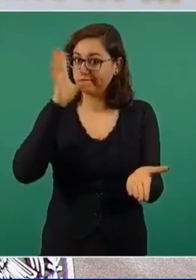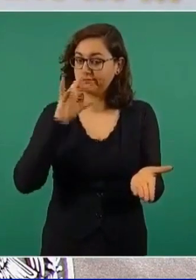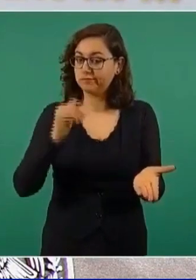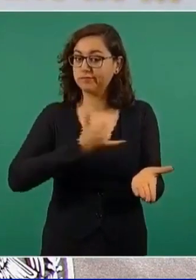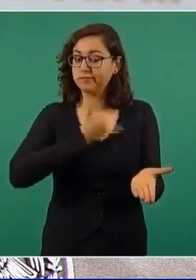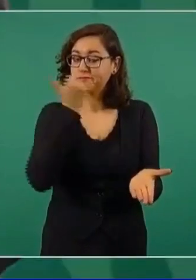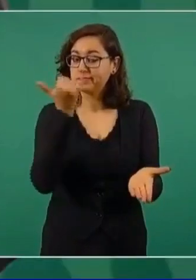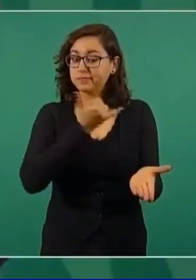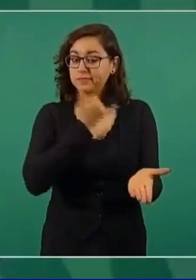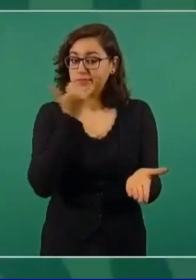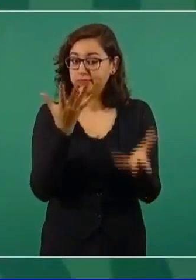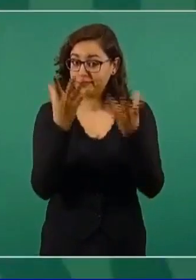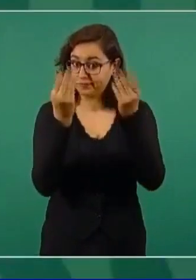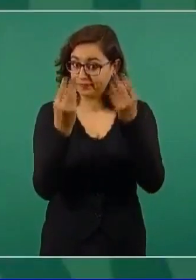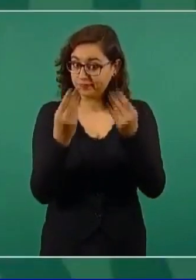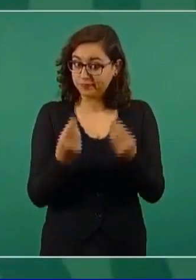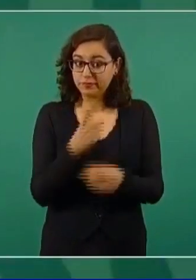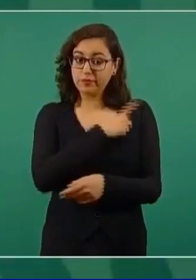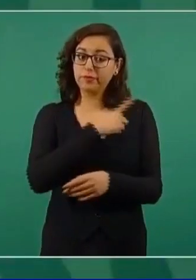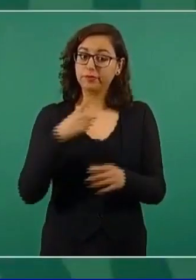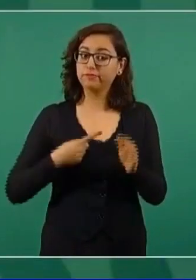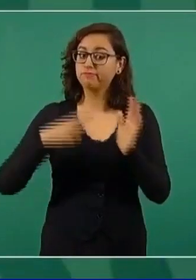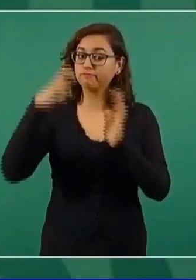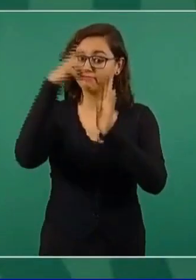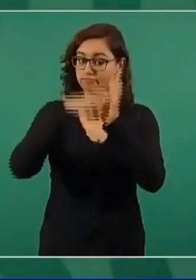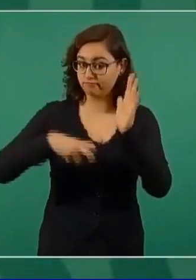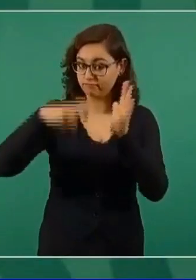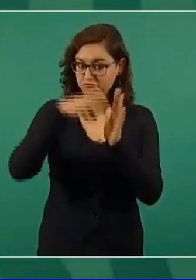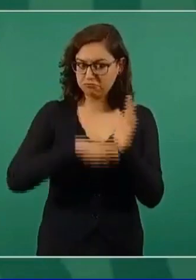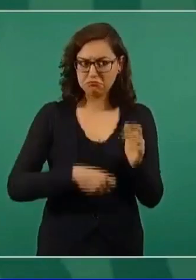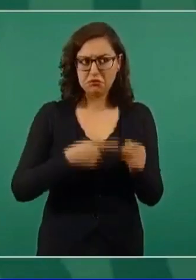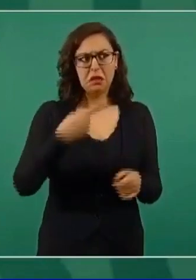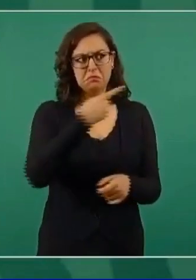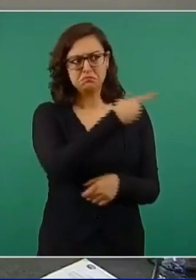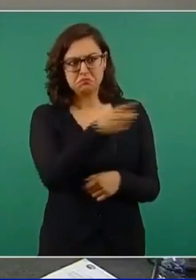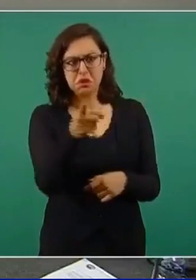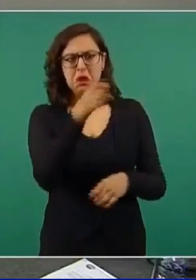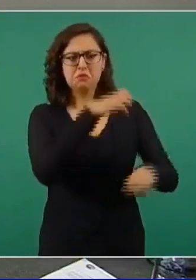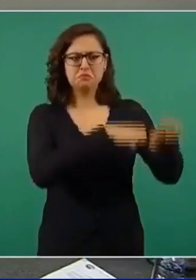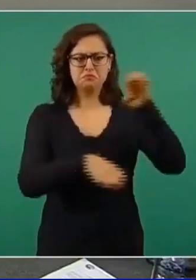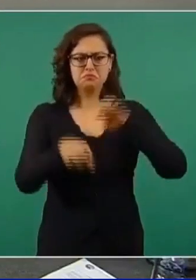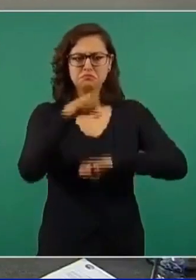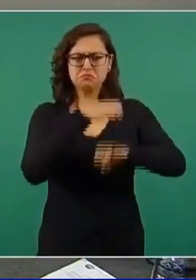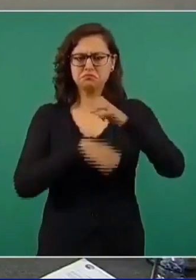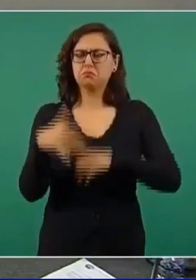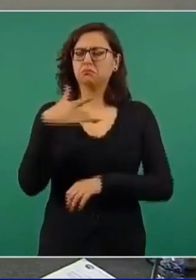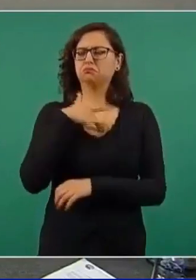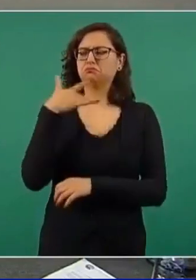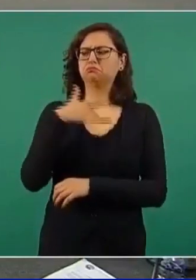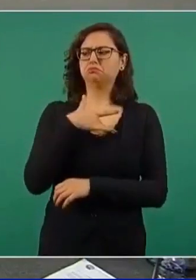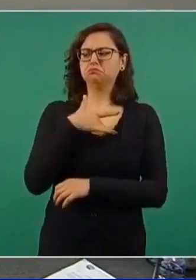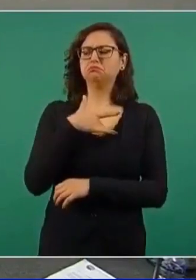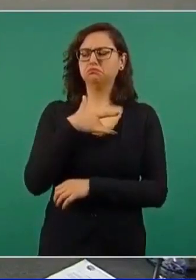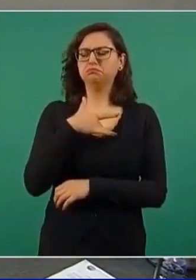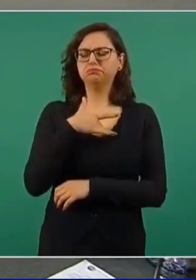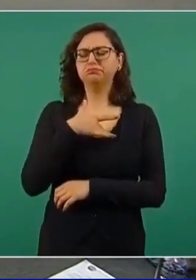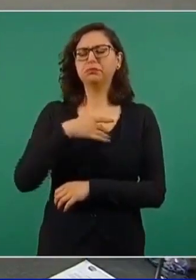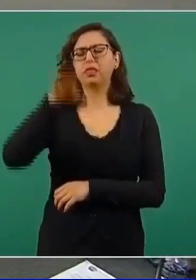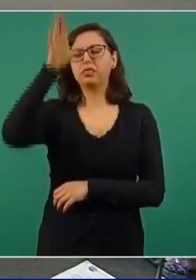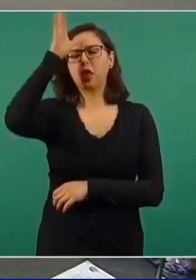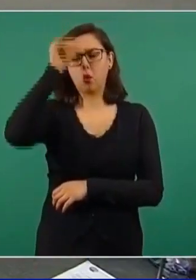están participando en buen plan para